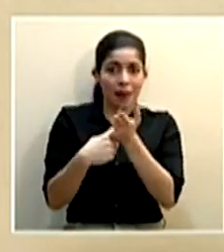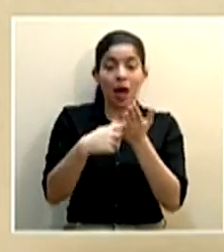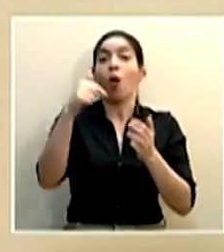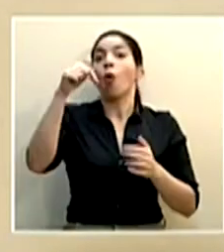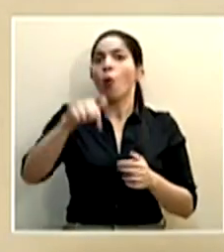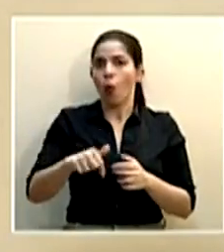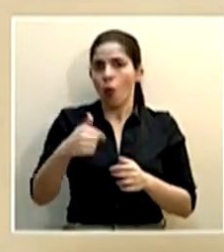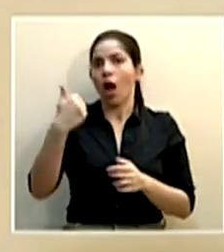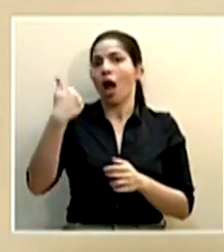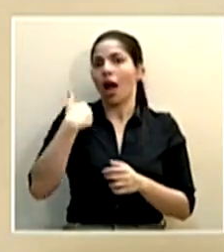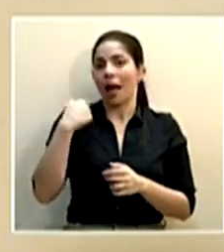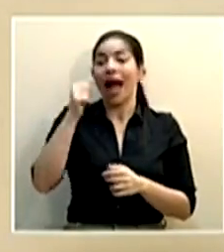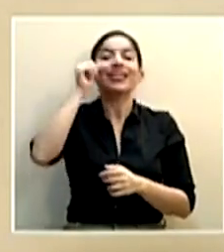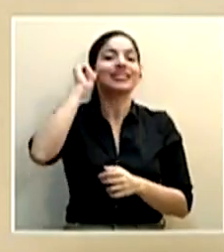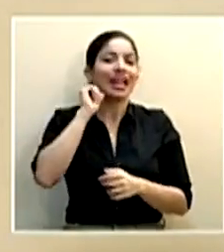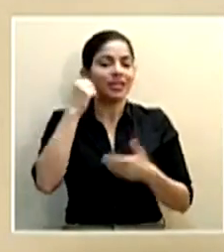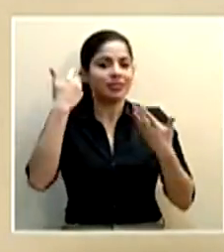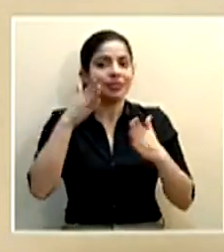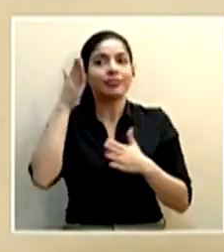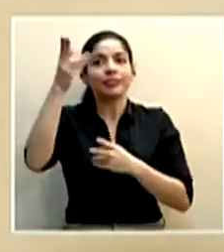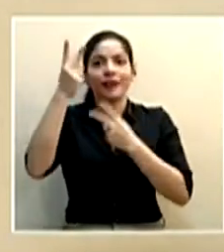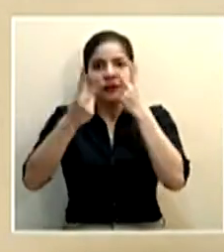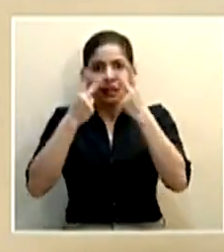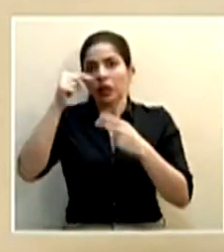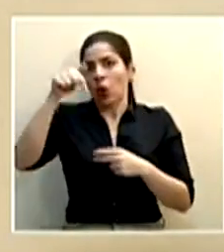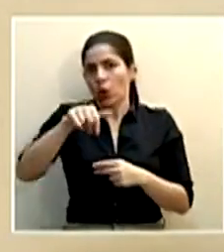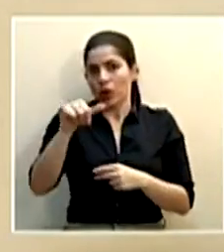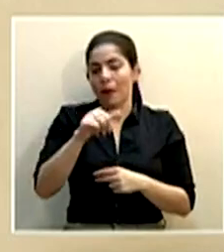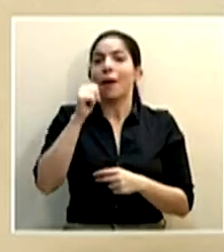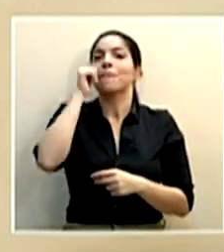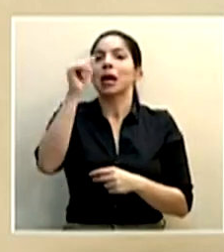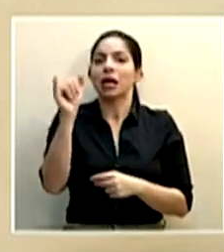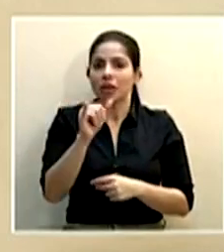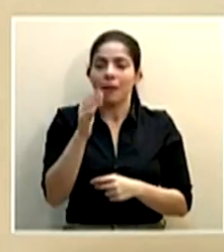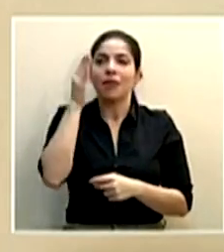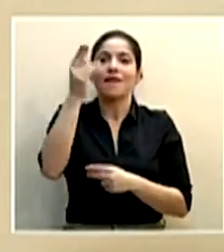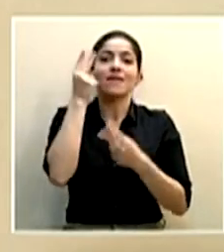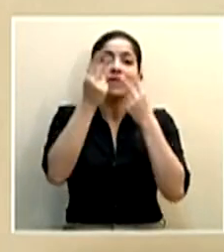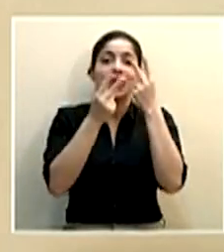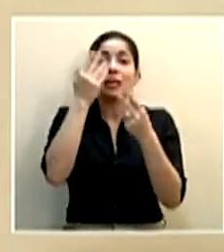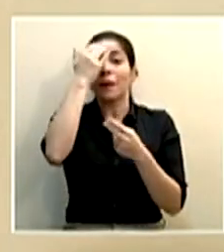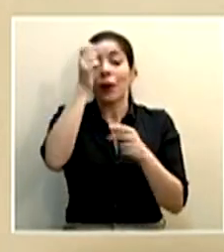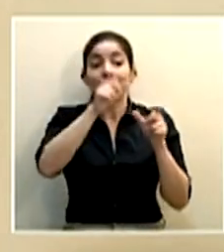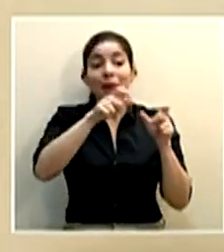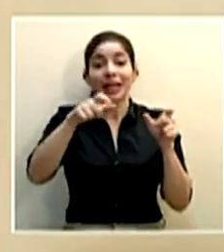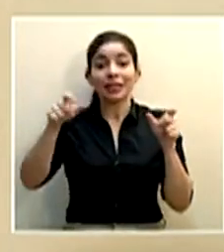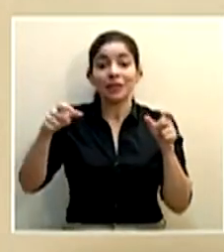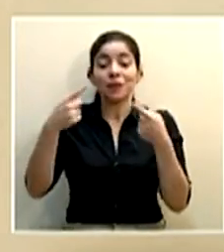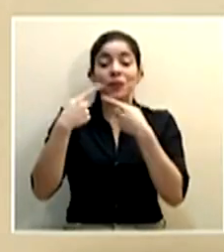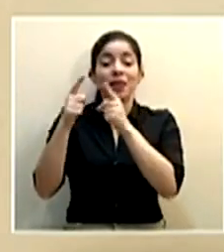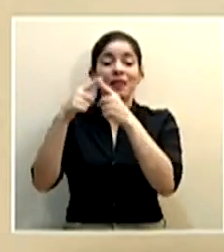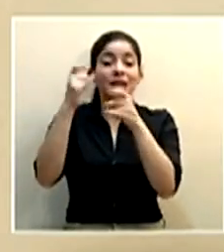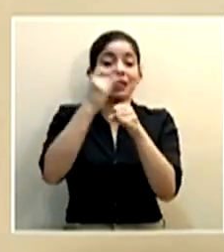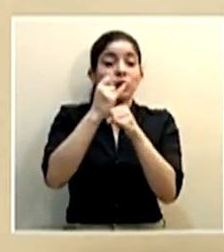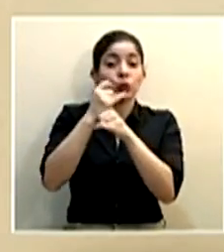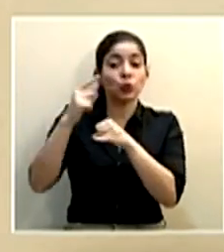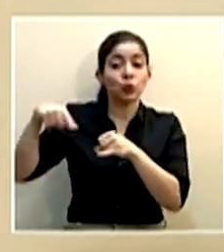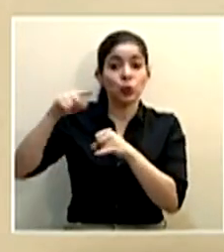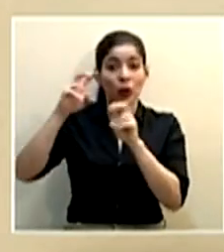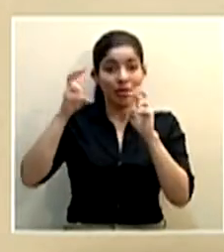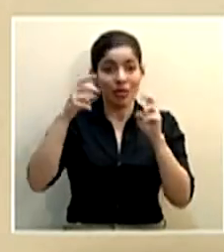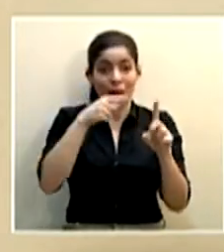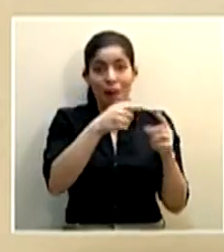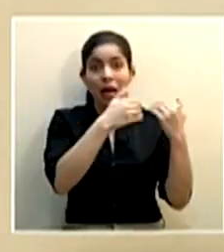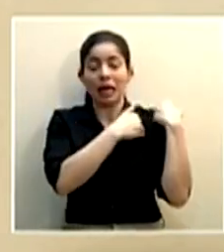personal ayer hubo una visita y hoy también y mañana también habrá una visita porque tenemos personal de las diferentes instituciones que tienen que ver con el tema